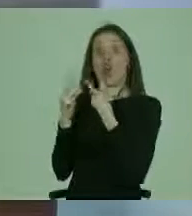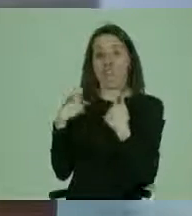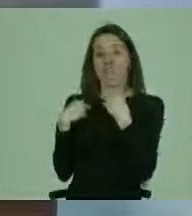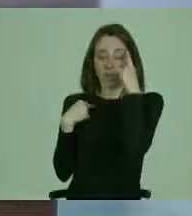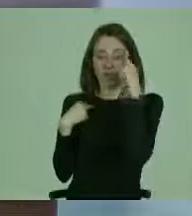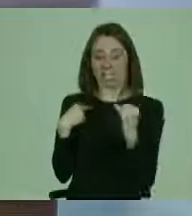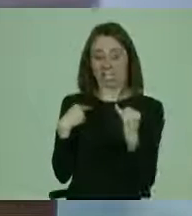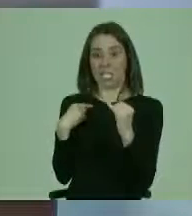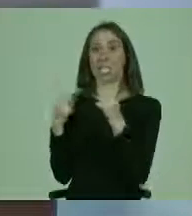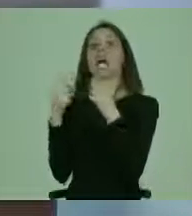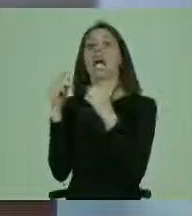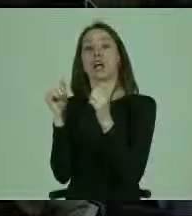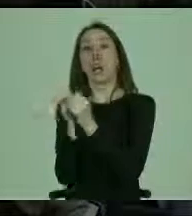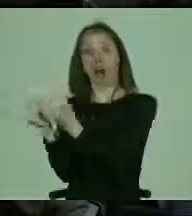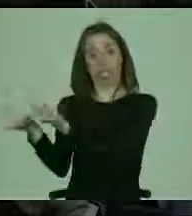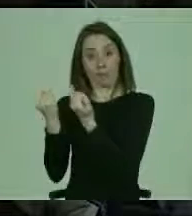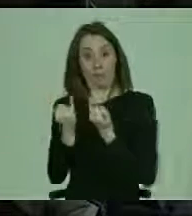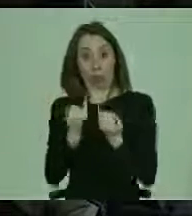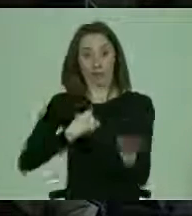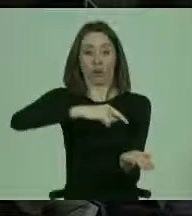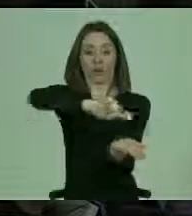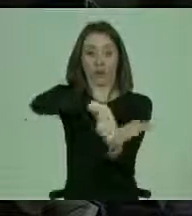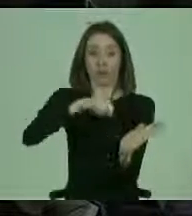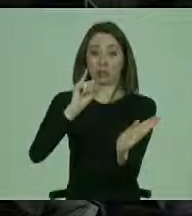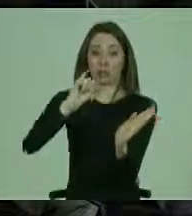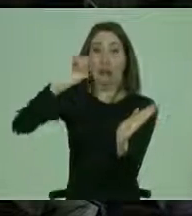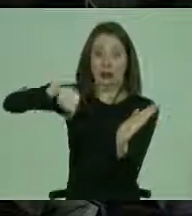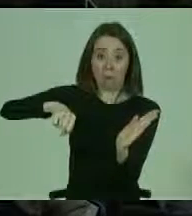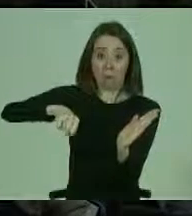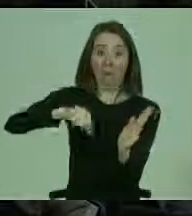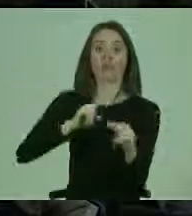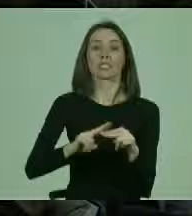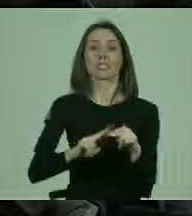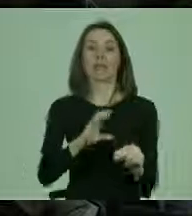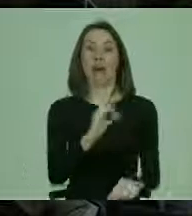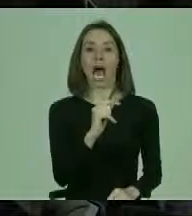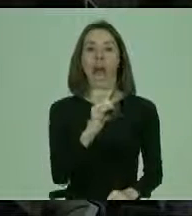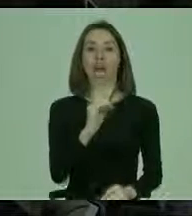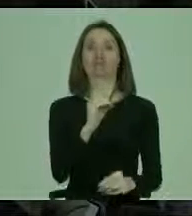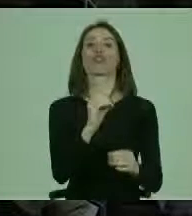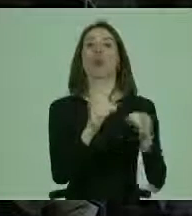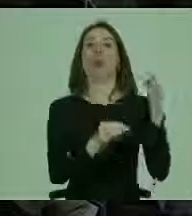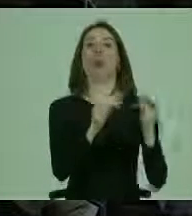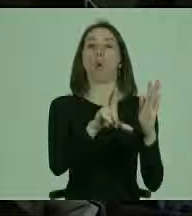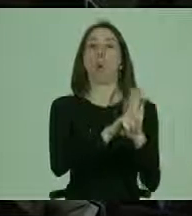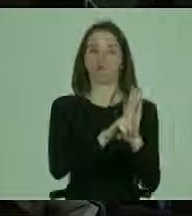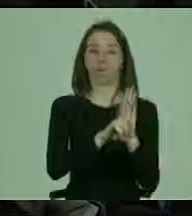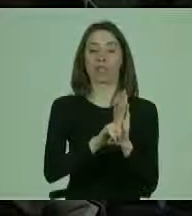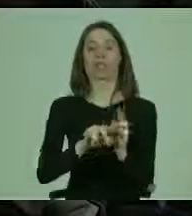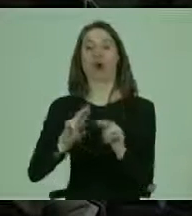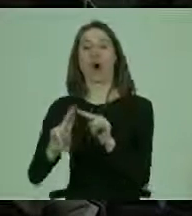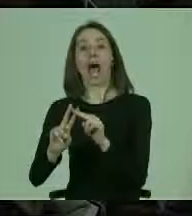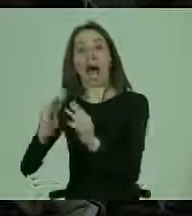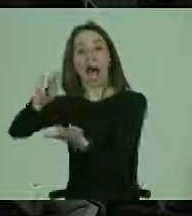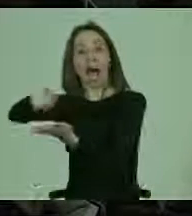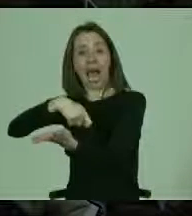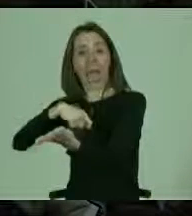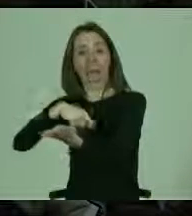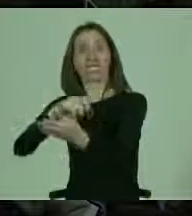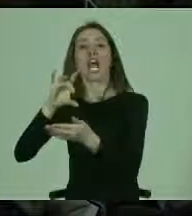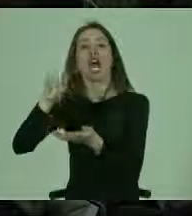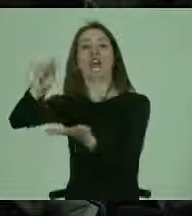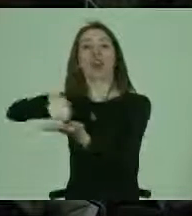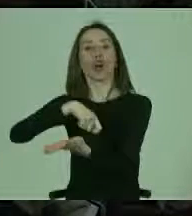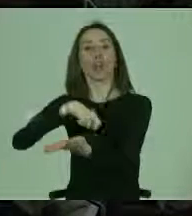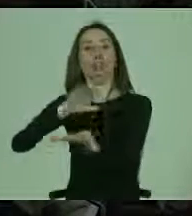está celebrando un acto jurídico. Cuando celebra un contrato, un seguro de salud, está celebrando